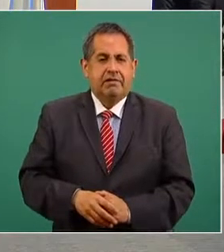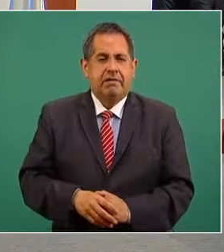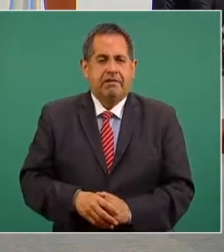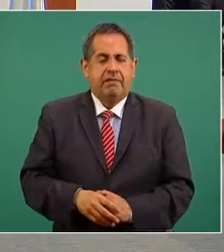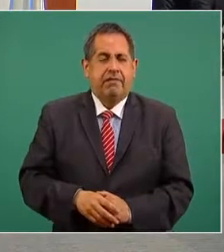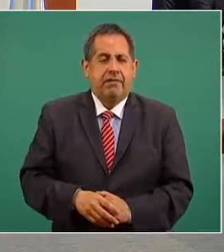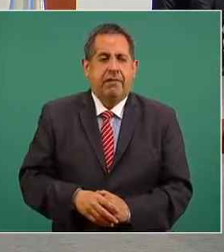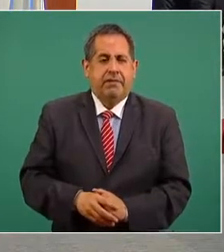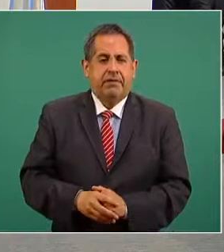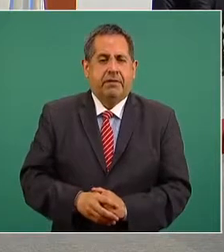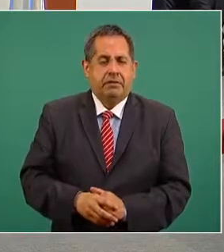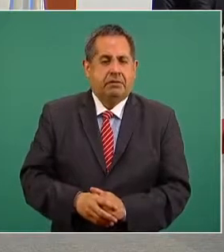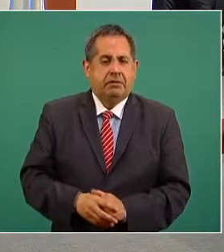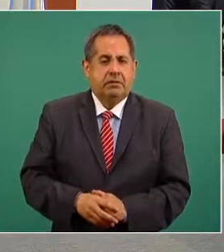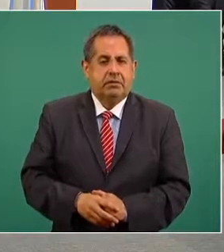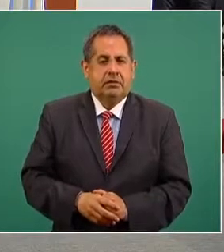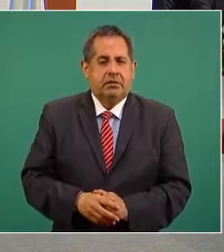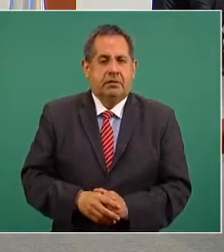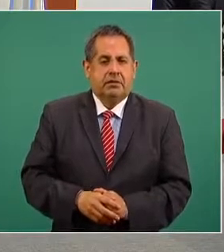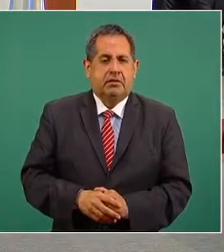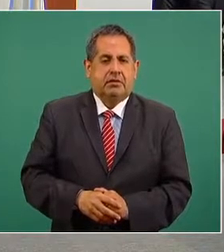pues este